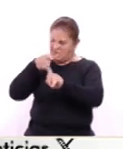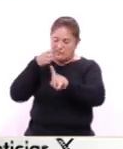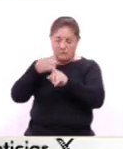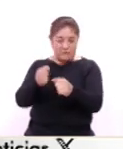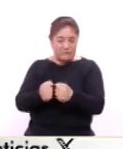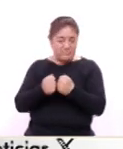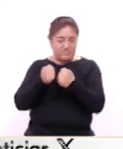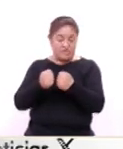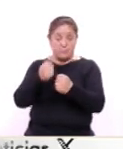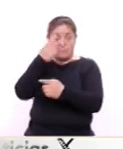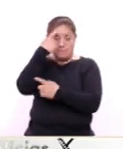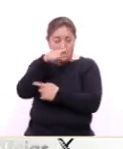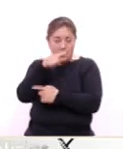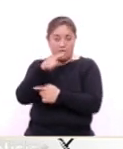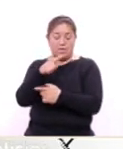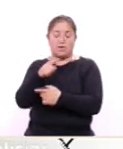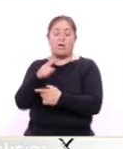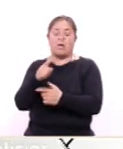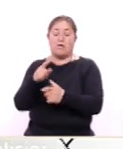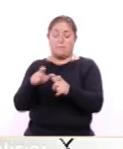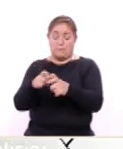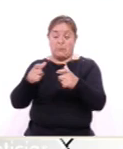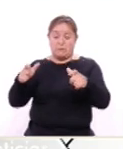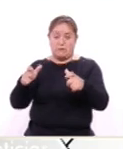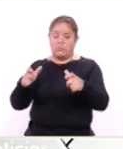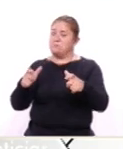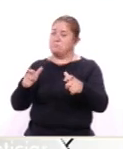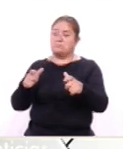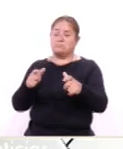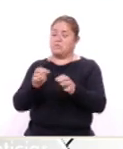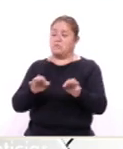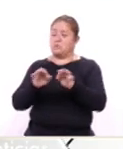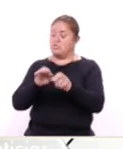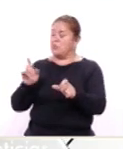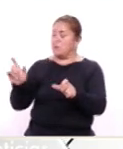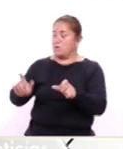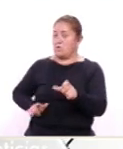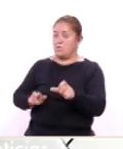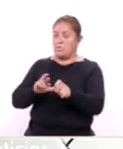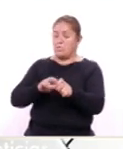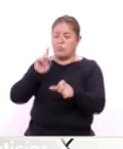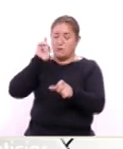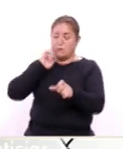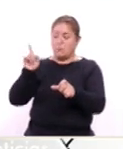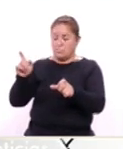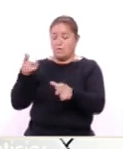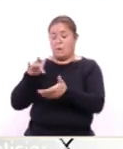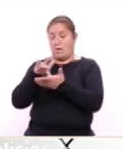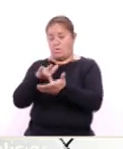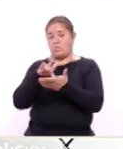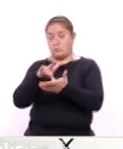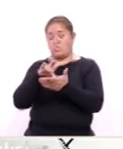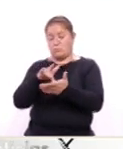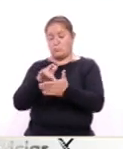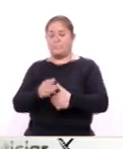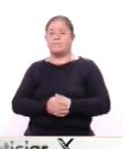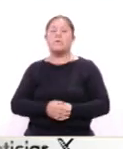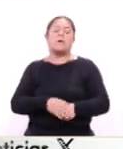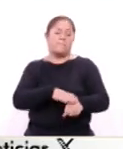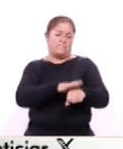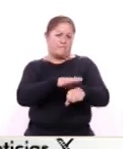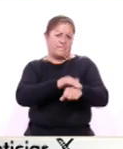para que podamos seguir creciendo, incorporando más empresas, realizando más actividades, pero sobre todo